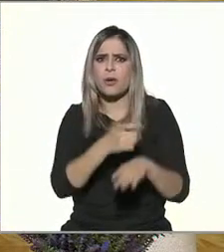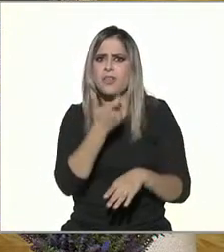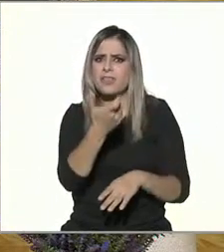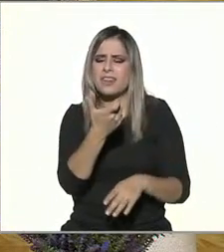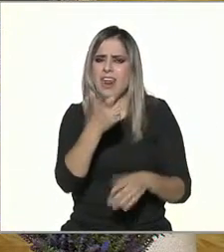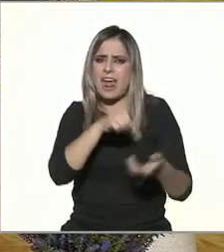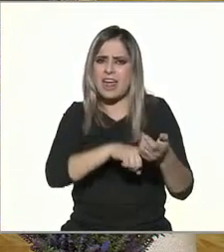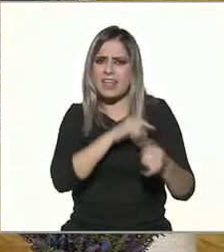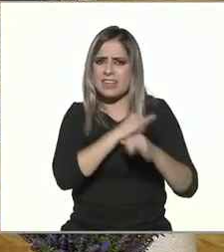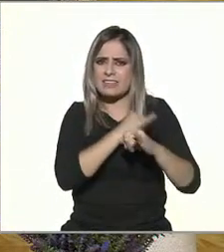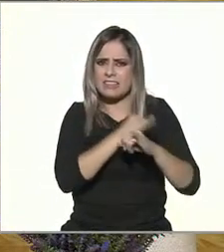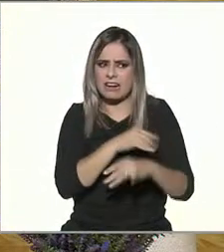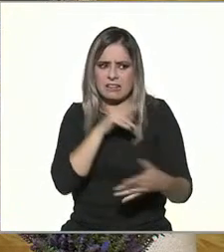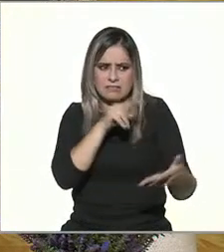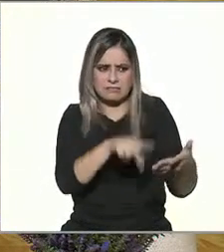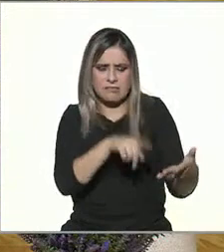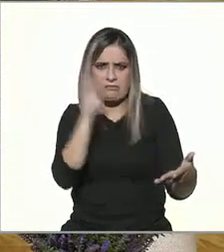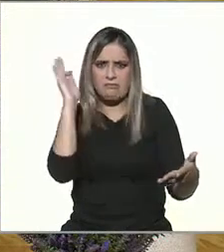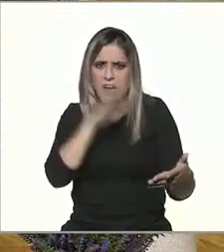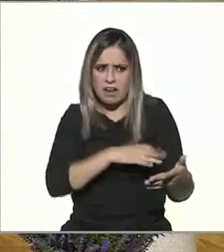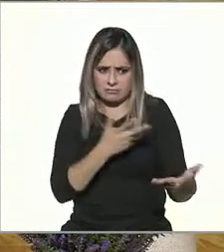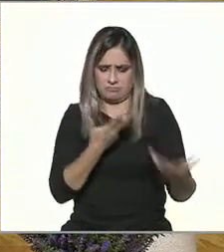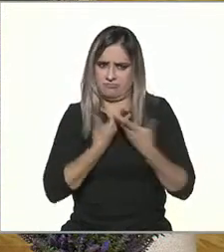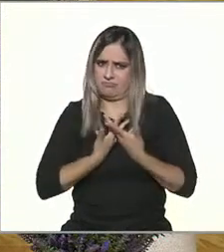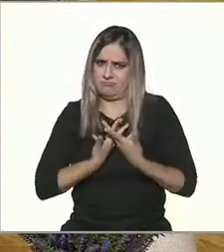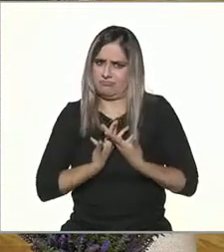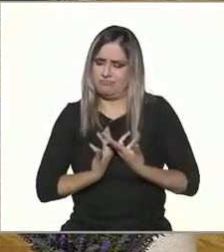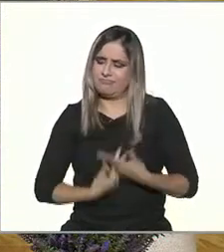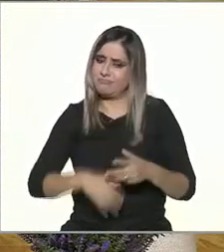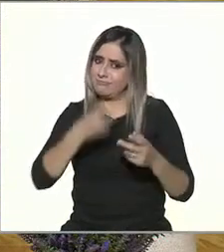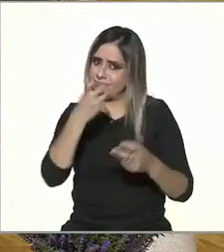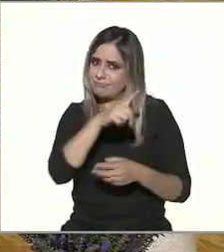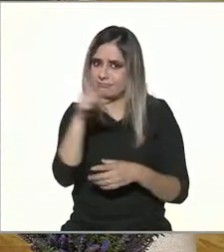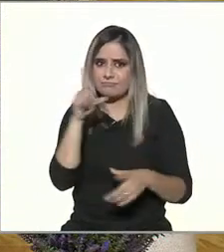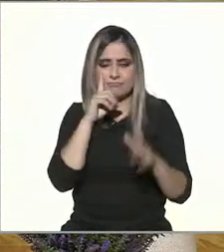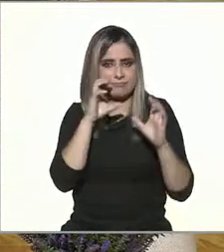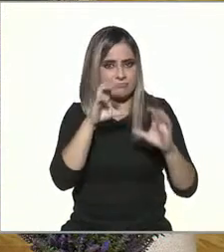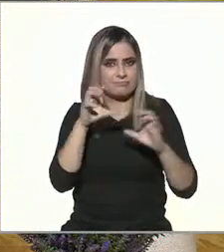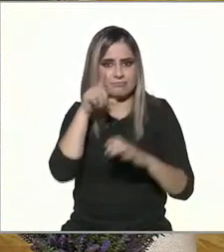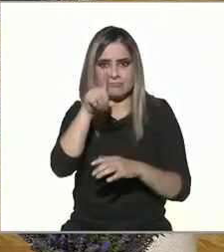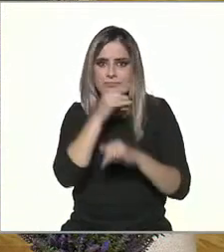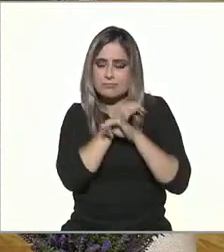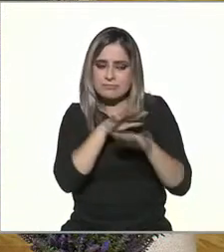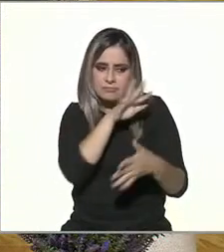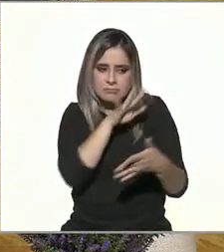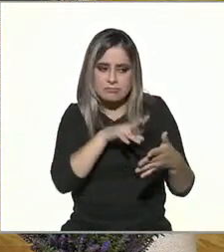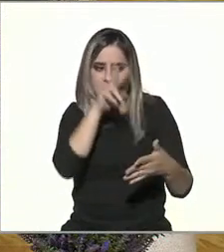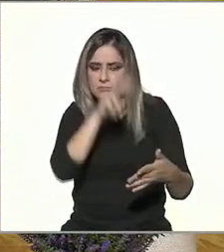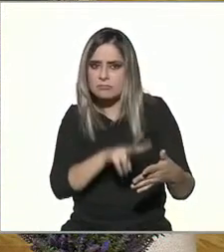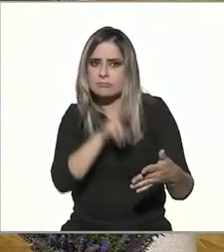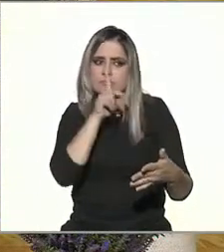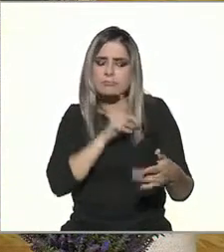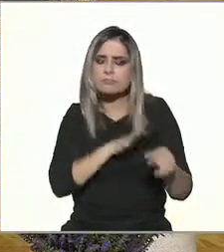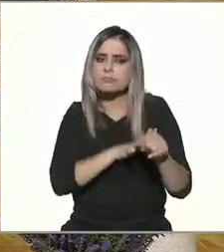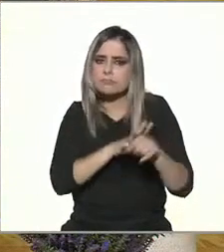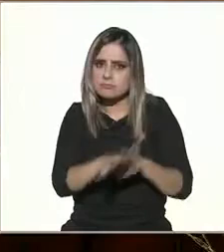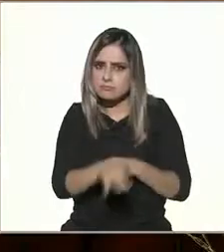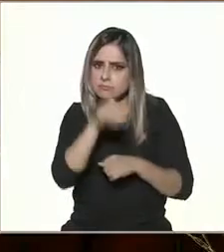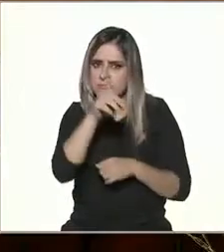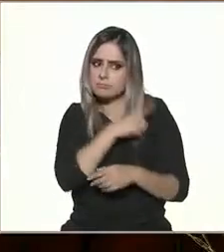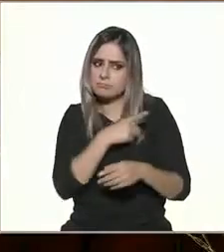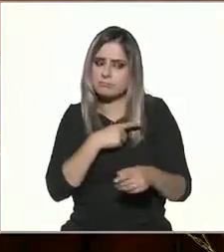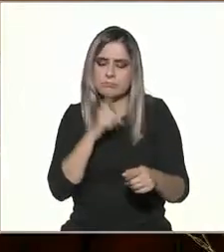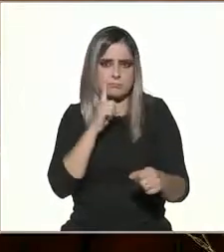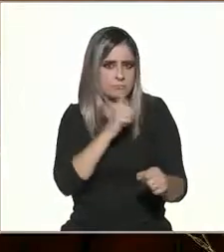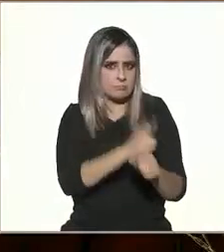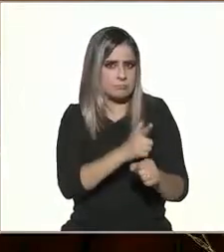como aterrador. como tener mucho cuidado, cuidar las fuentes, entender quién está atrás. Es como entender quién